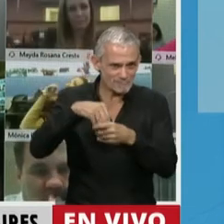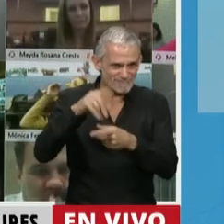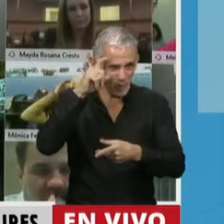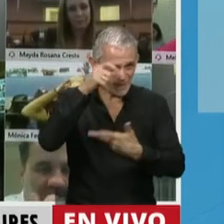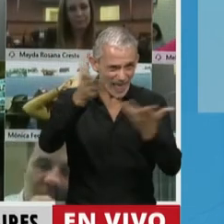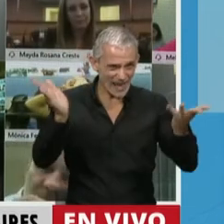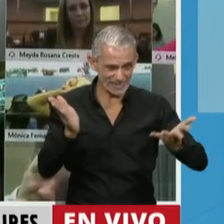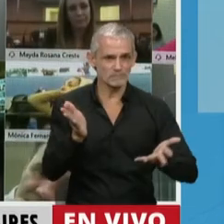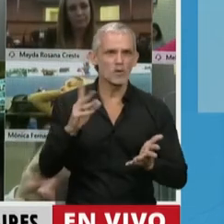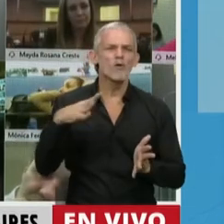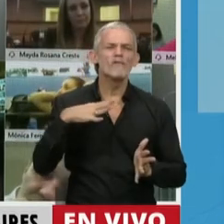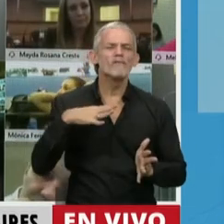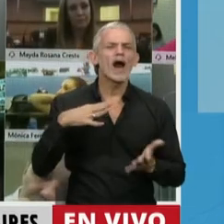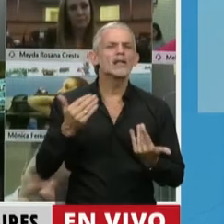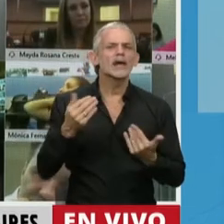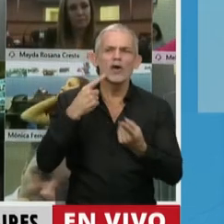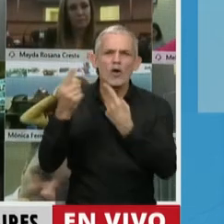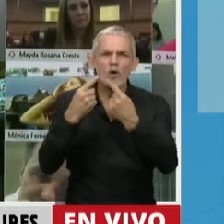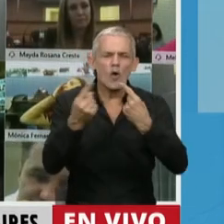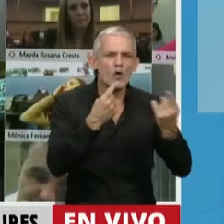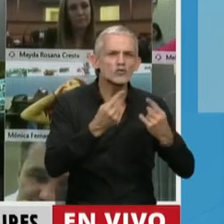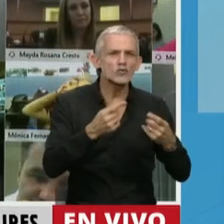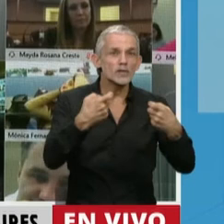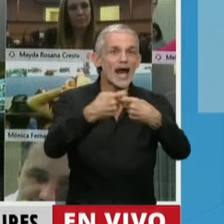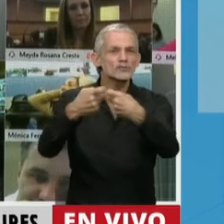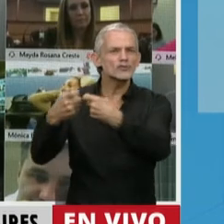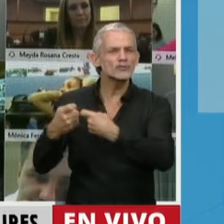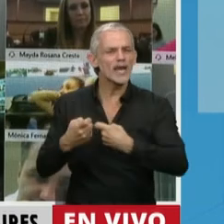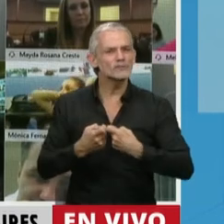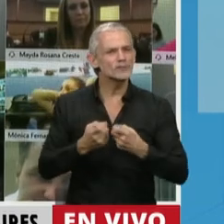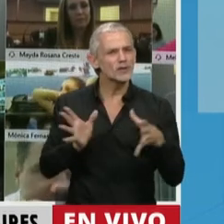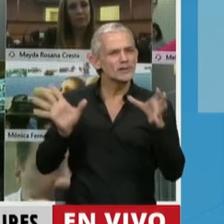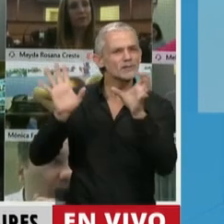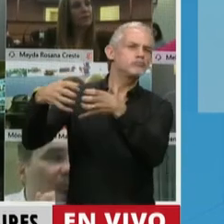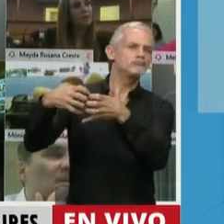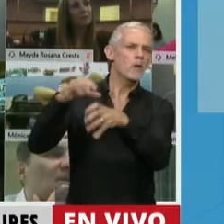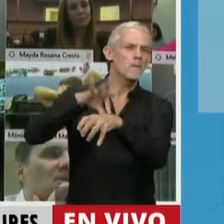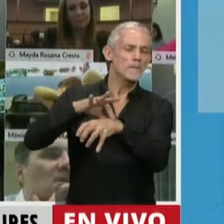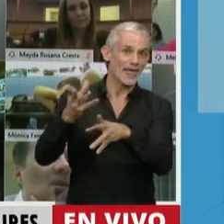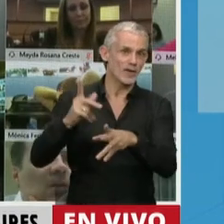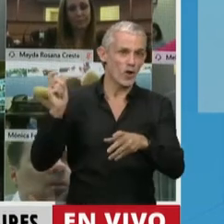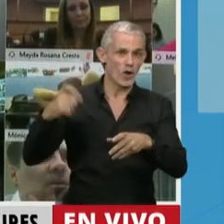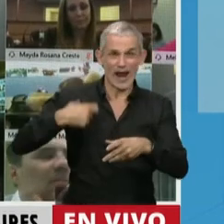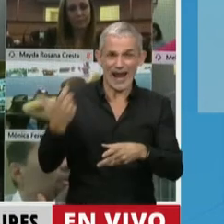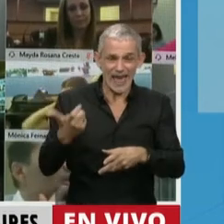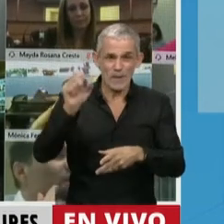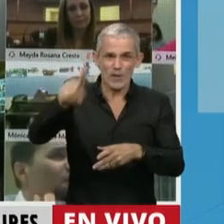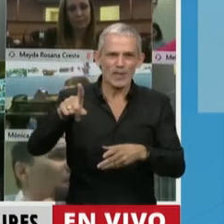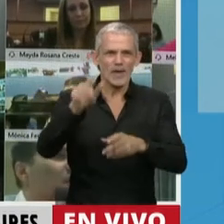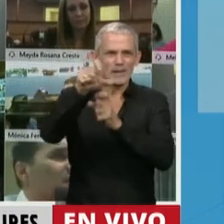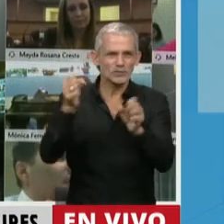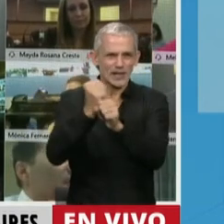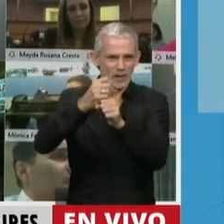ausencia de la consulta y la participación de organizaciones que agrupan sindicalmente a muchos de los